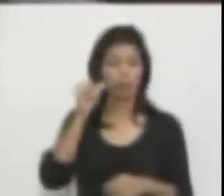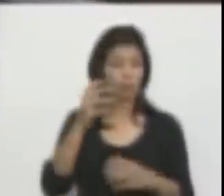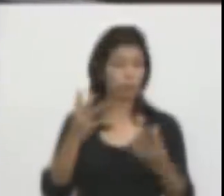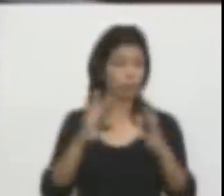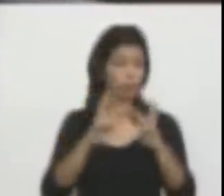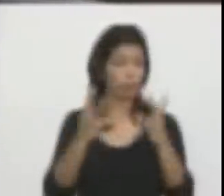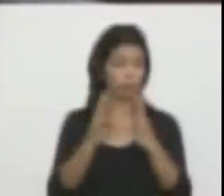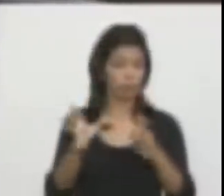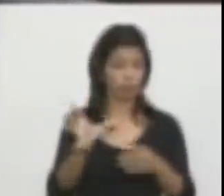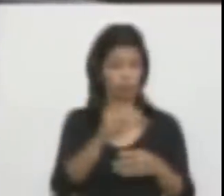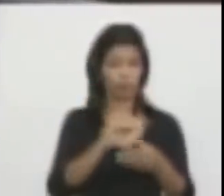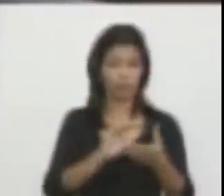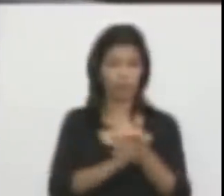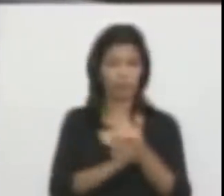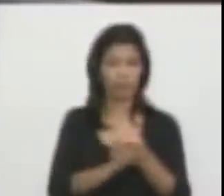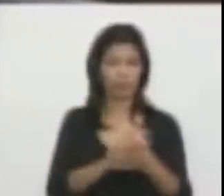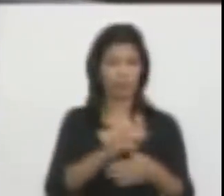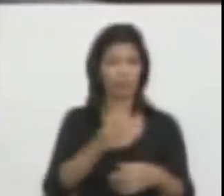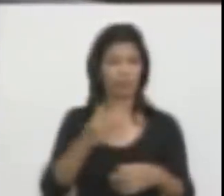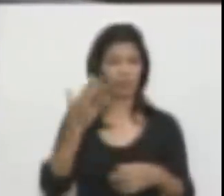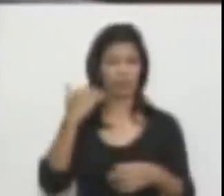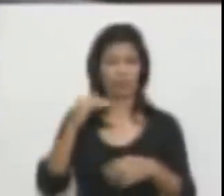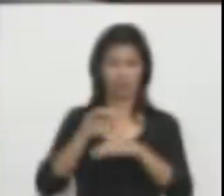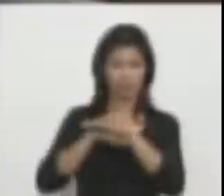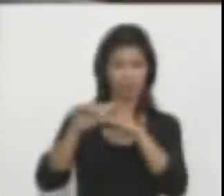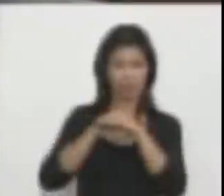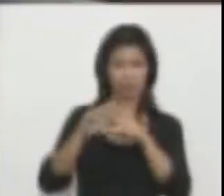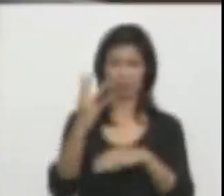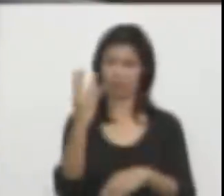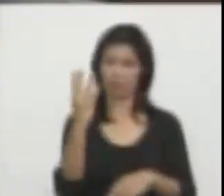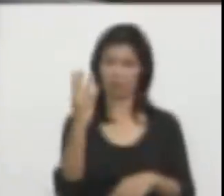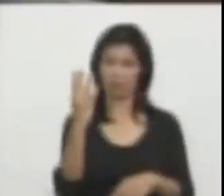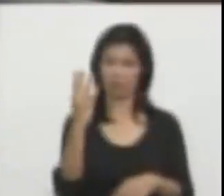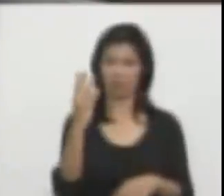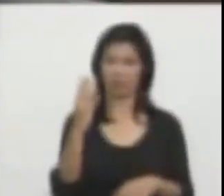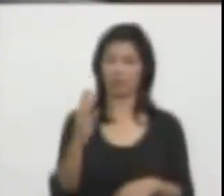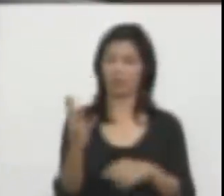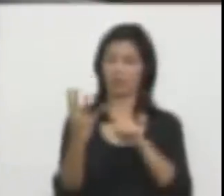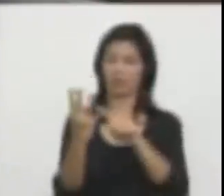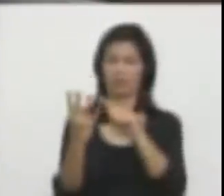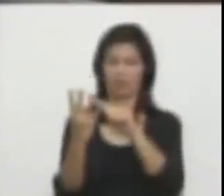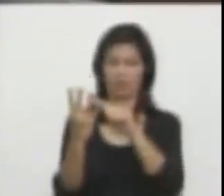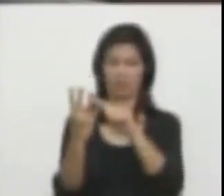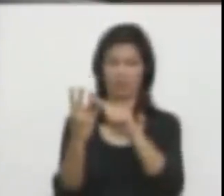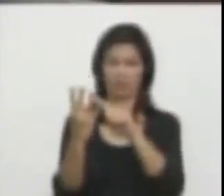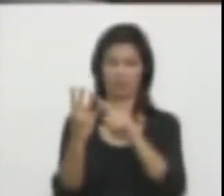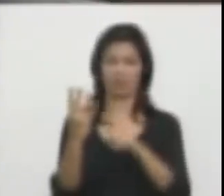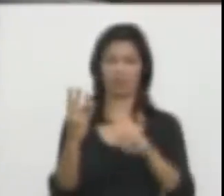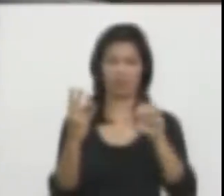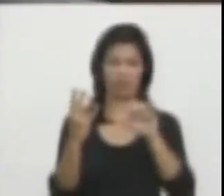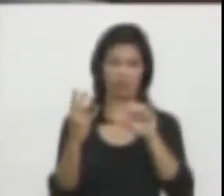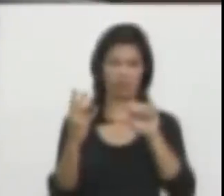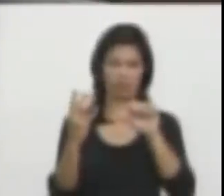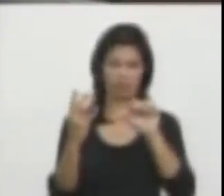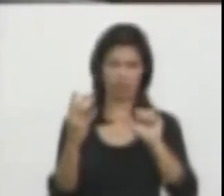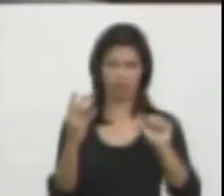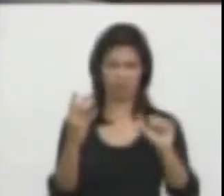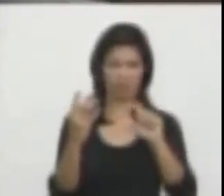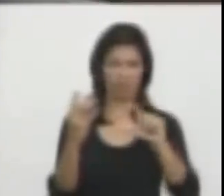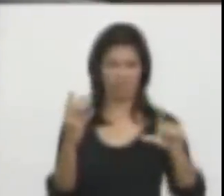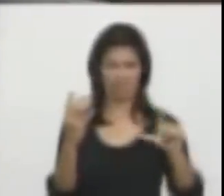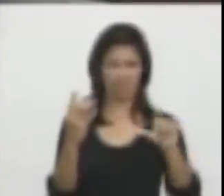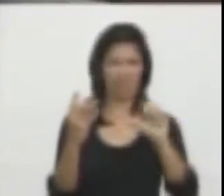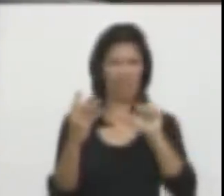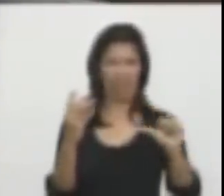Senado que aquí se presentaron unos invitados, cuatro invitados, dos amigos del matrimonio gay y dos adversarios del